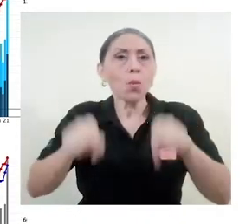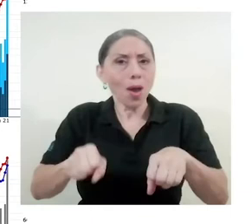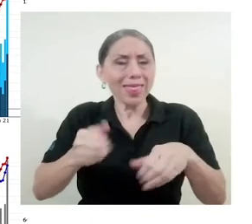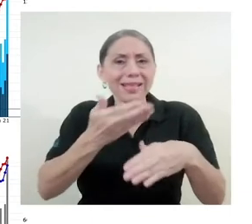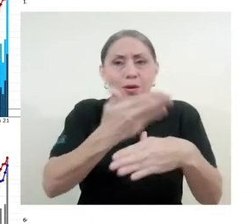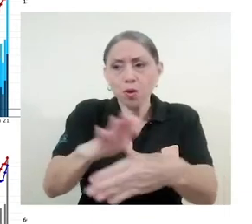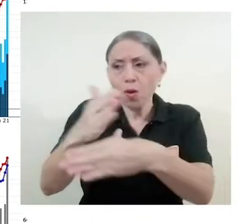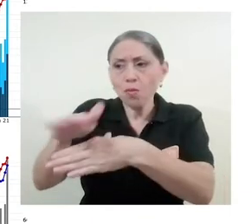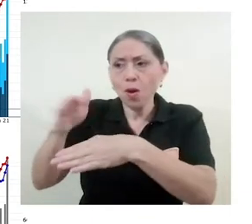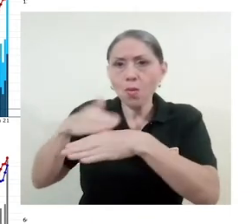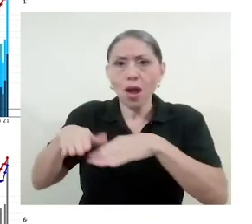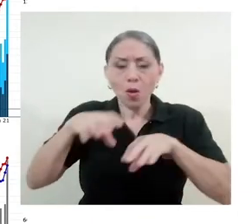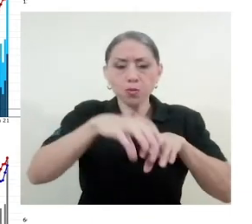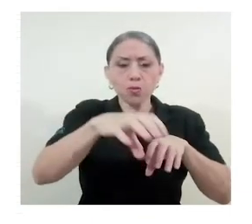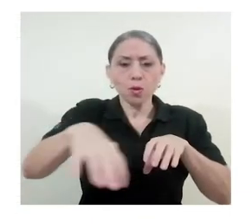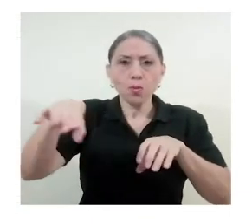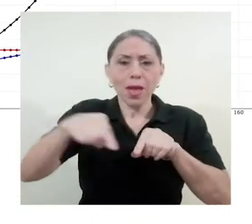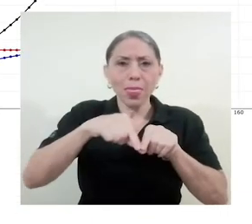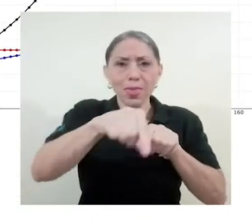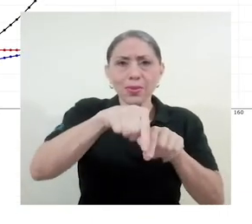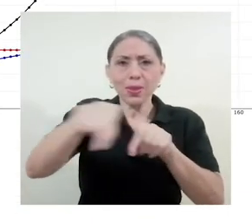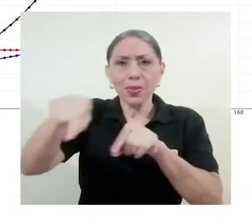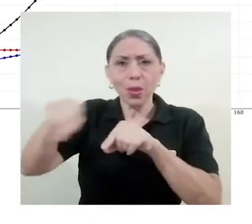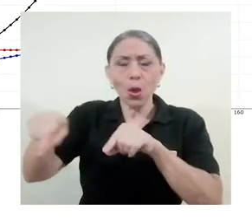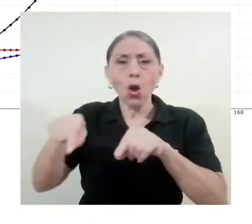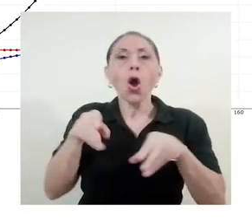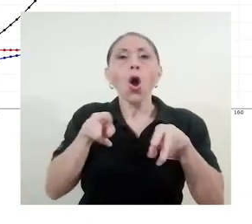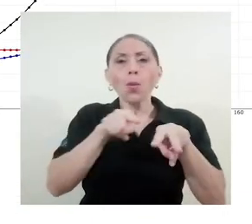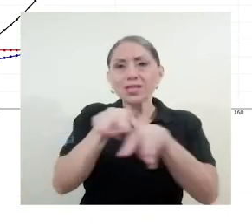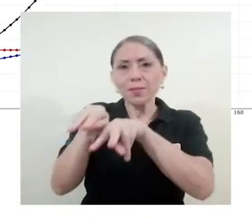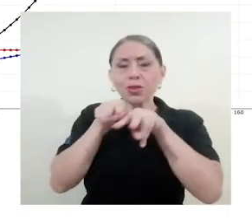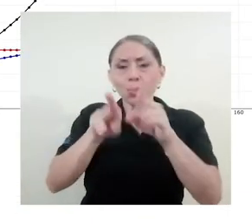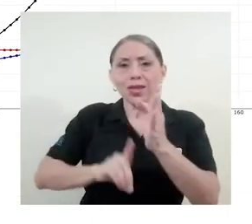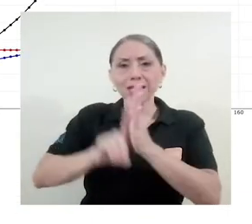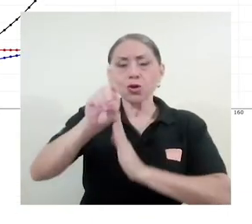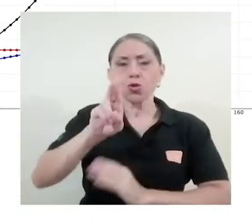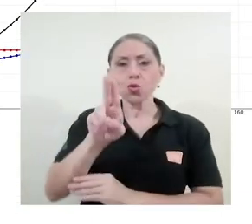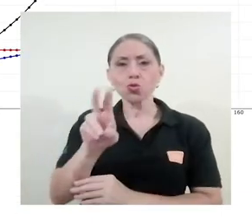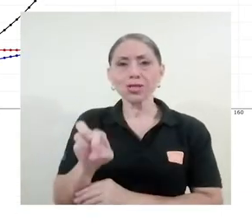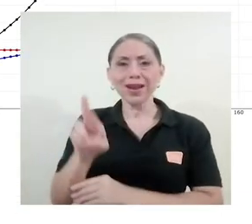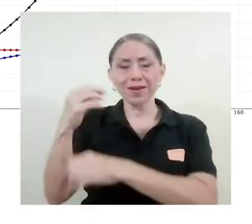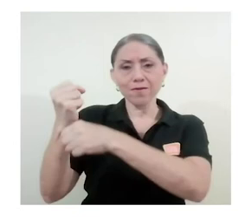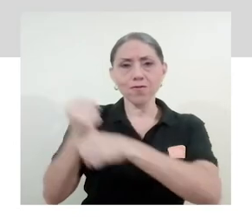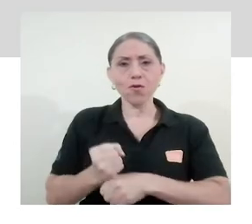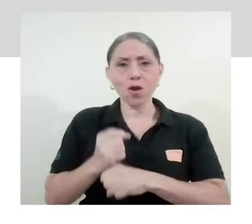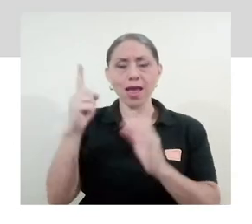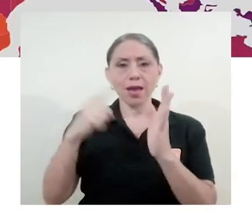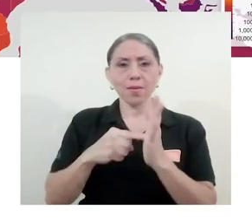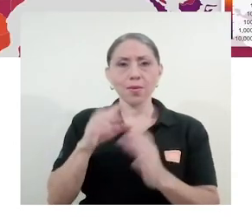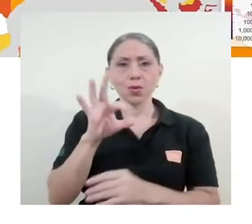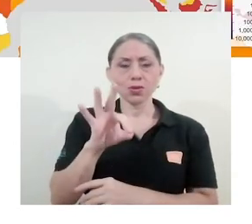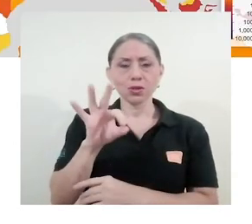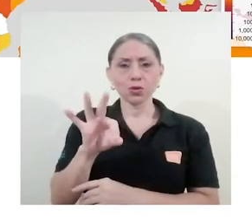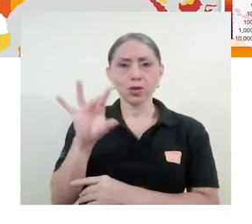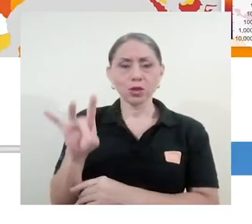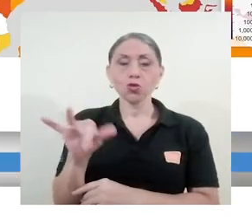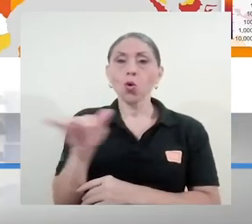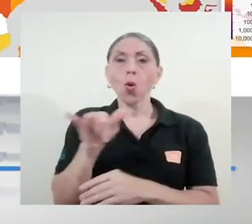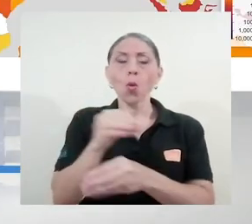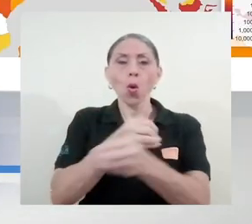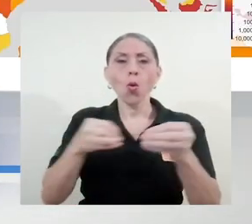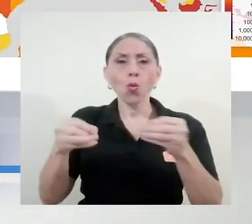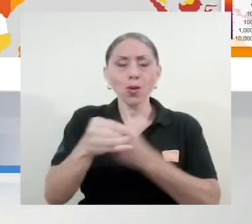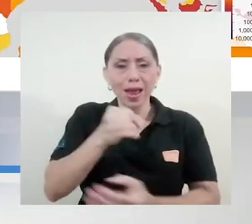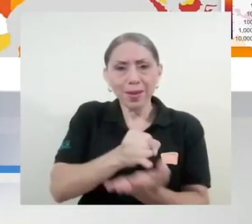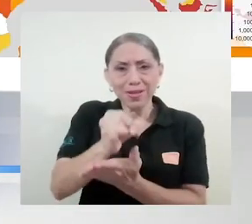distrito. El Observatorio del Desarrollo de la UCR fue fundado en 1998 como una unidad